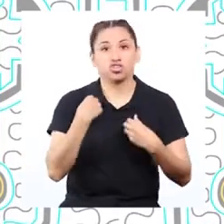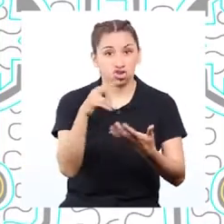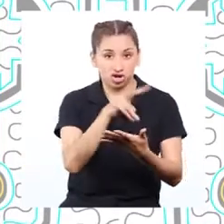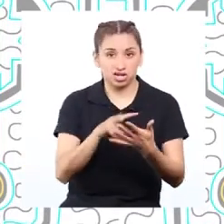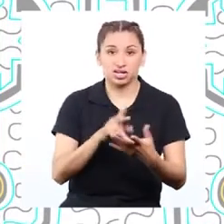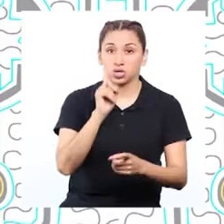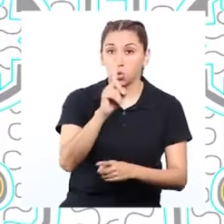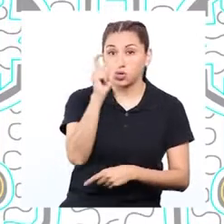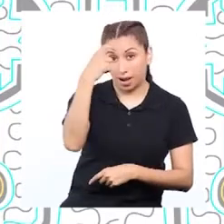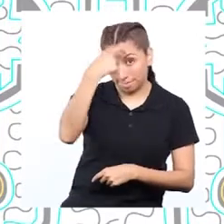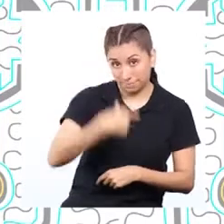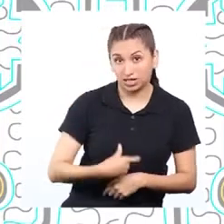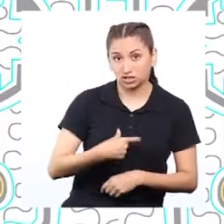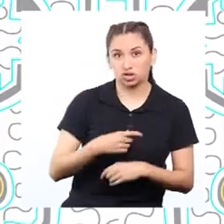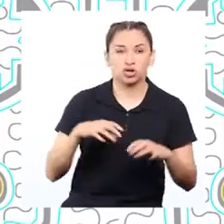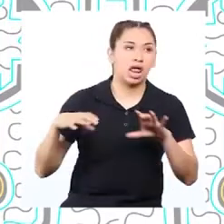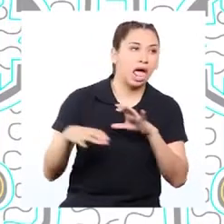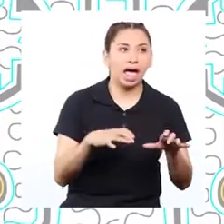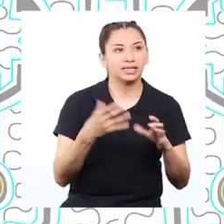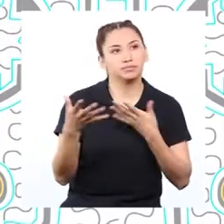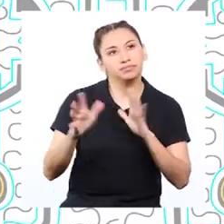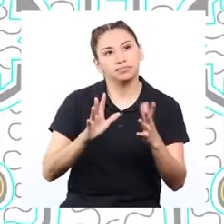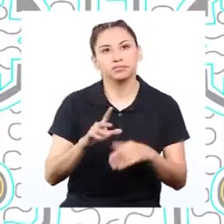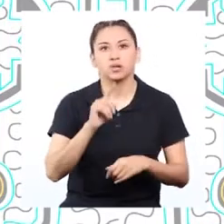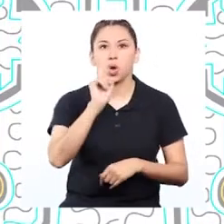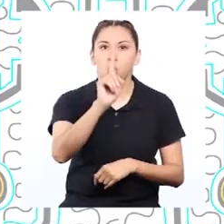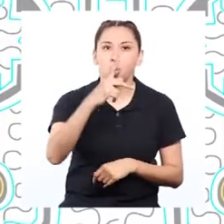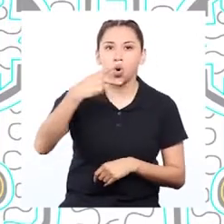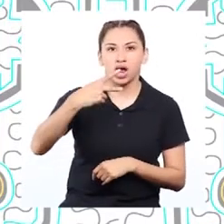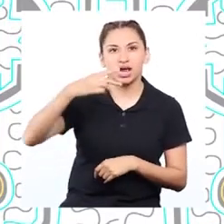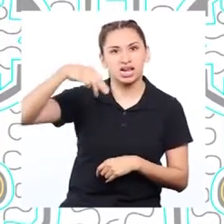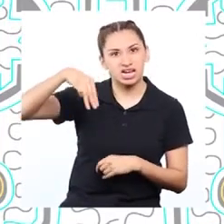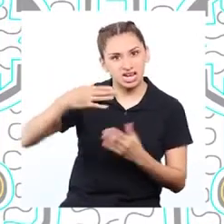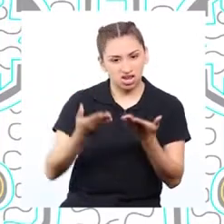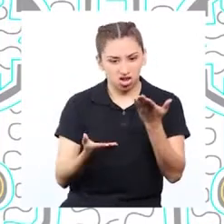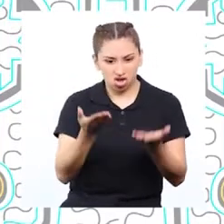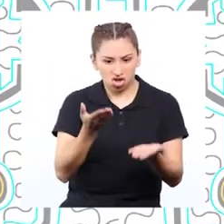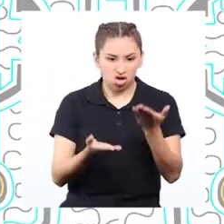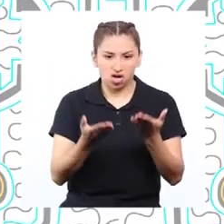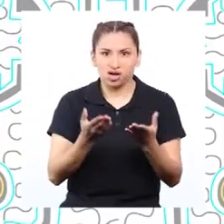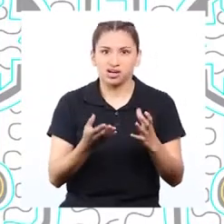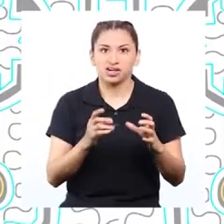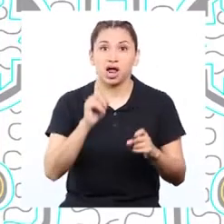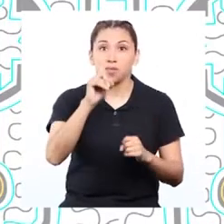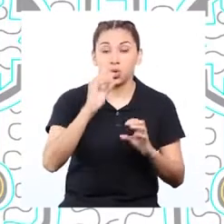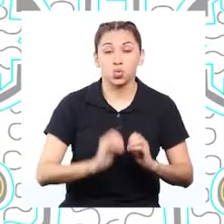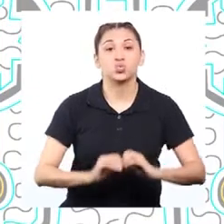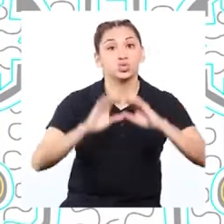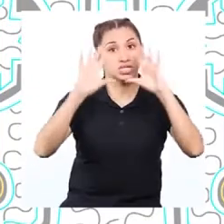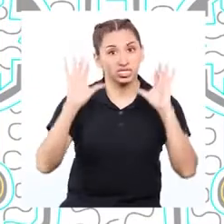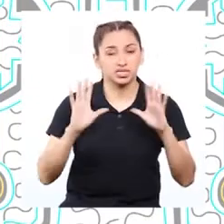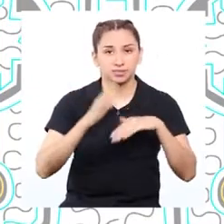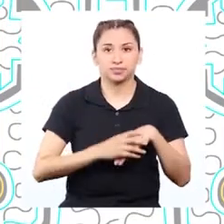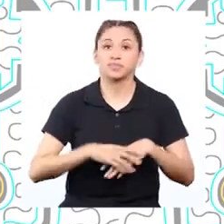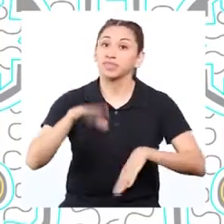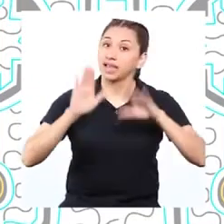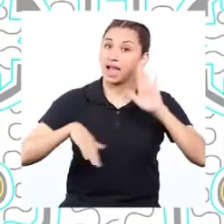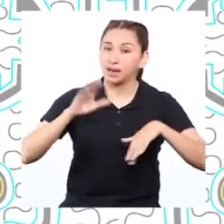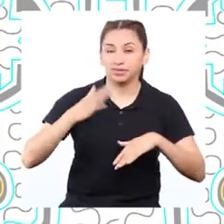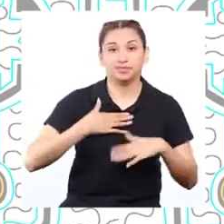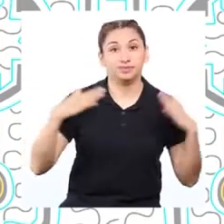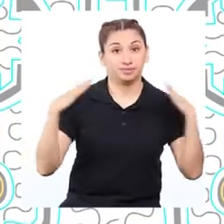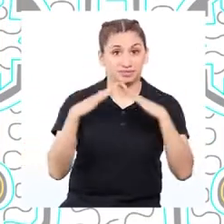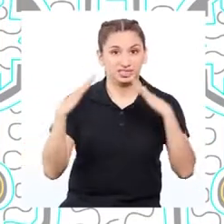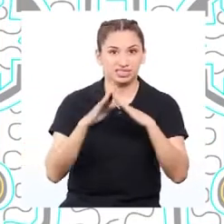leído que cada persona genera aproximadamente un kilogramo de residuos sólidos al día. A